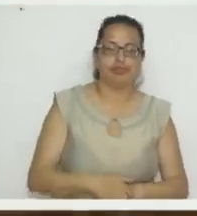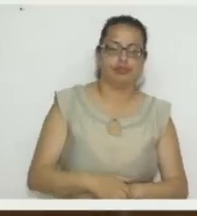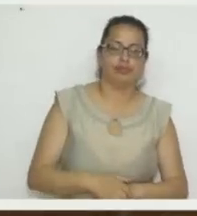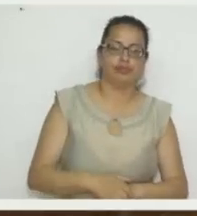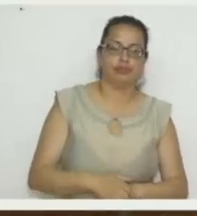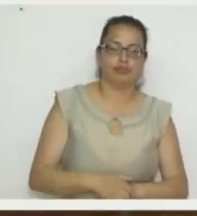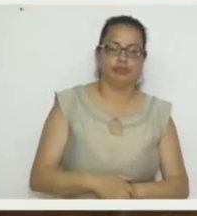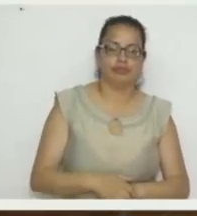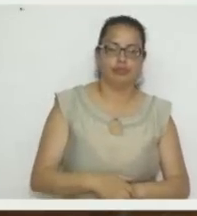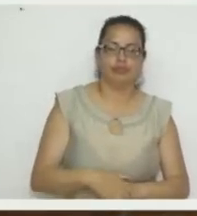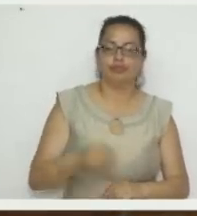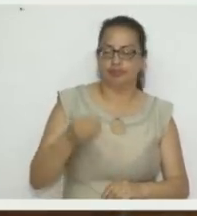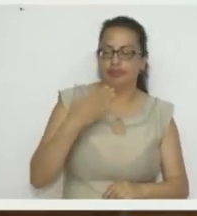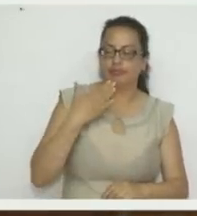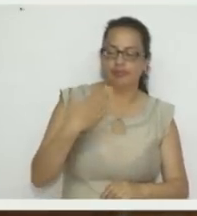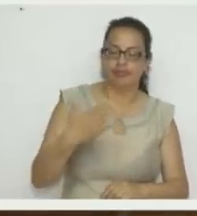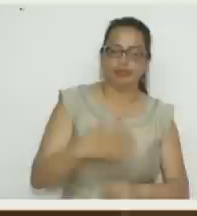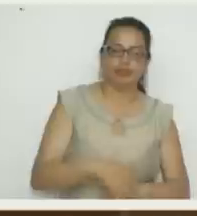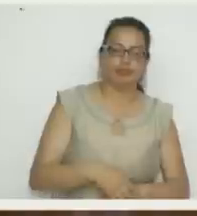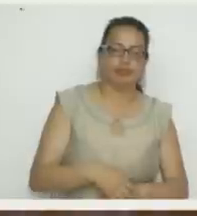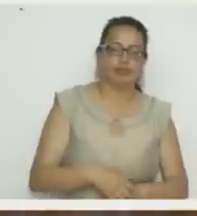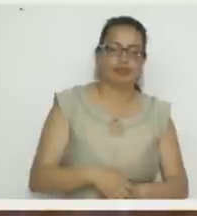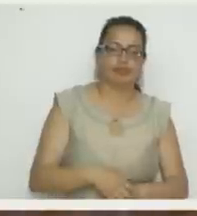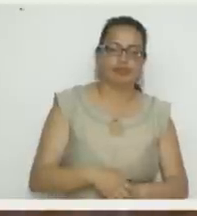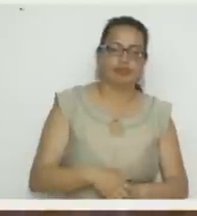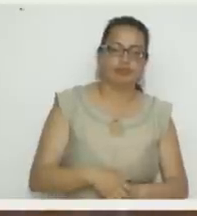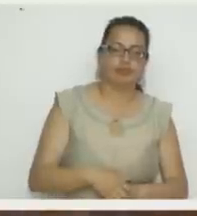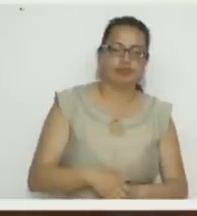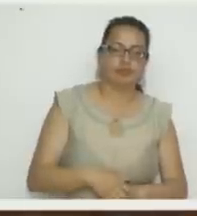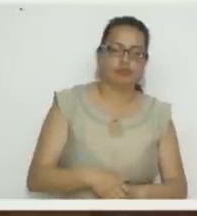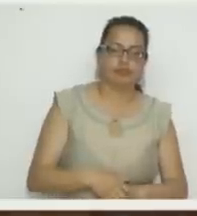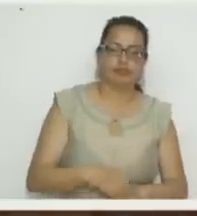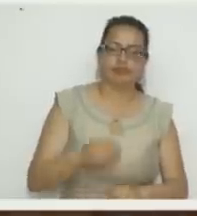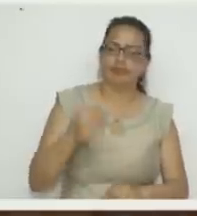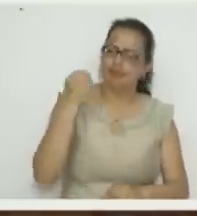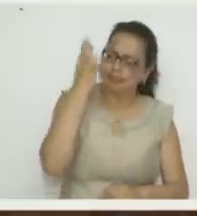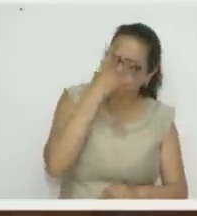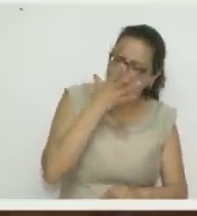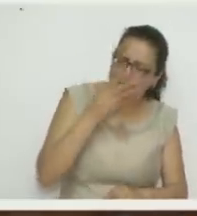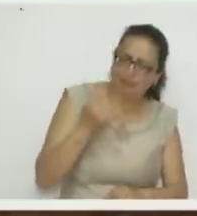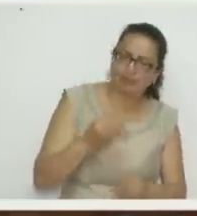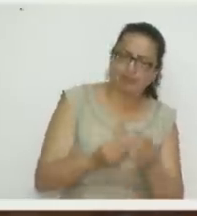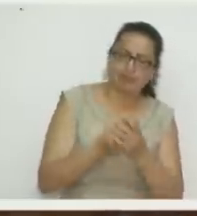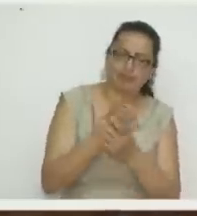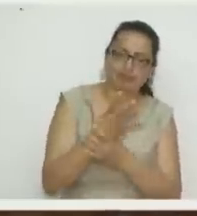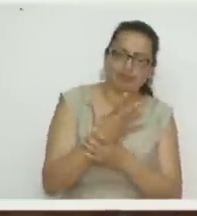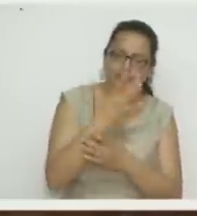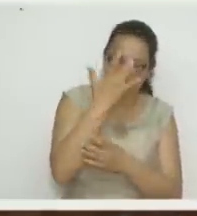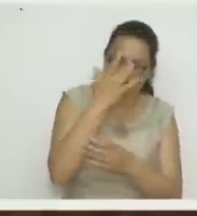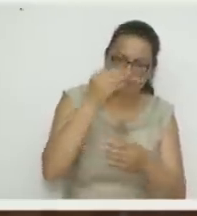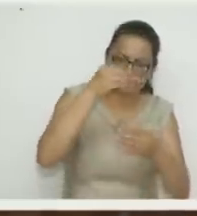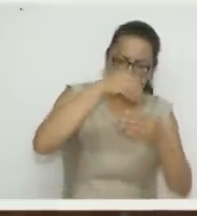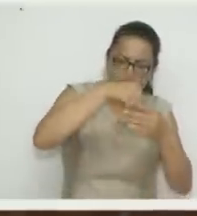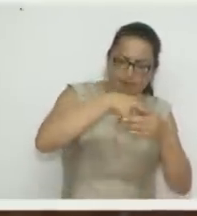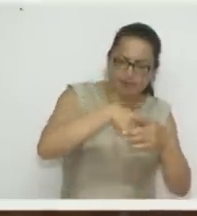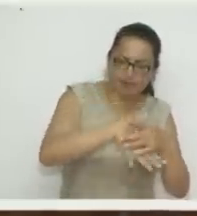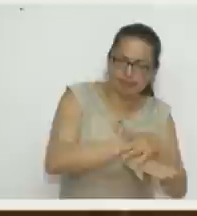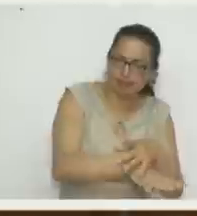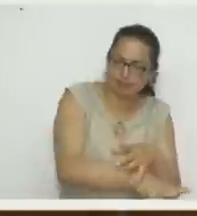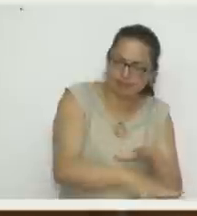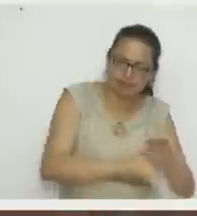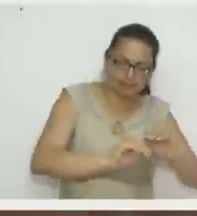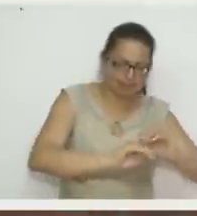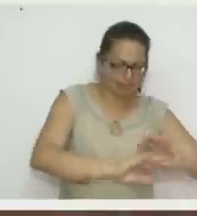digas por el programa. Muchísimas gracias a usted. ¿Cómo quedan de lindas estas flores así, profe, porque le da más profundidad al